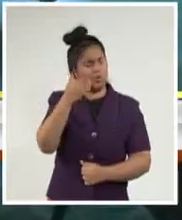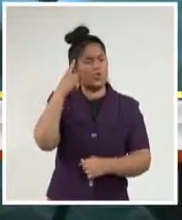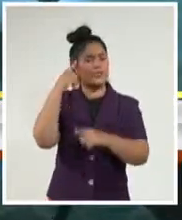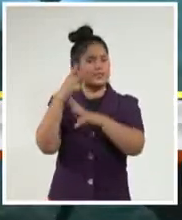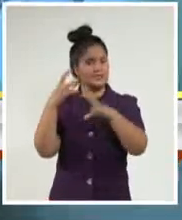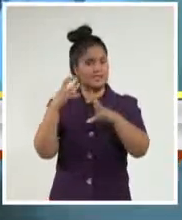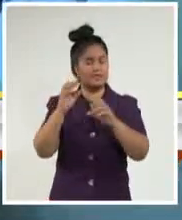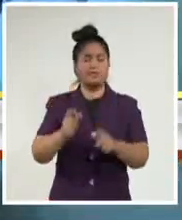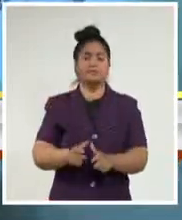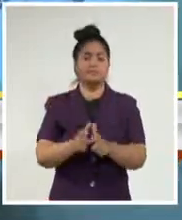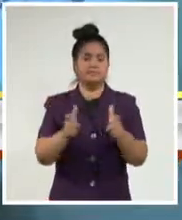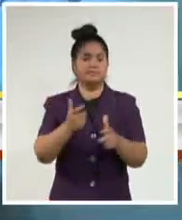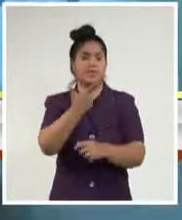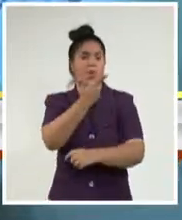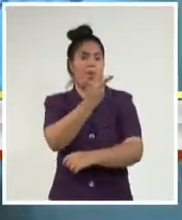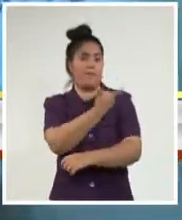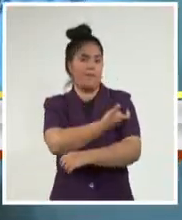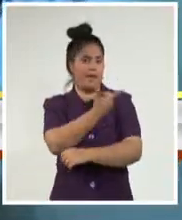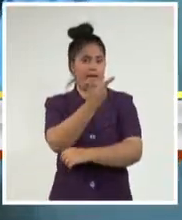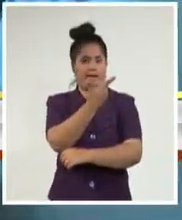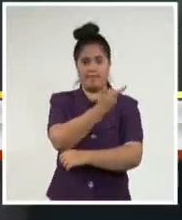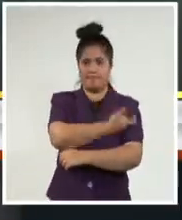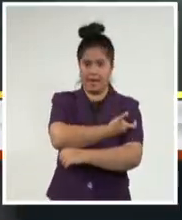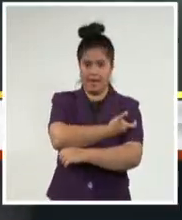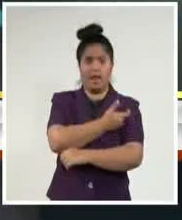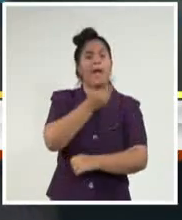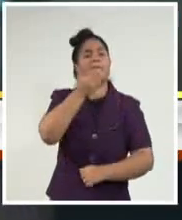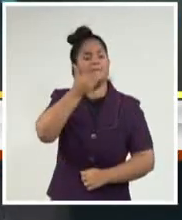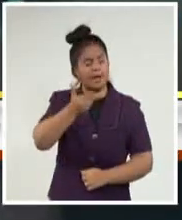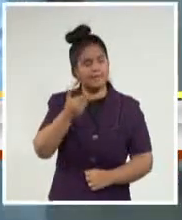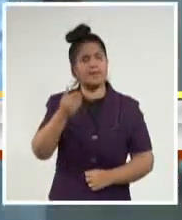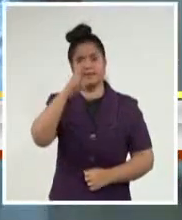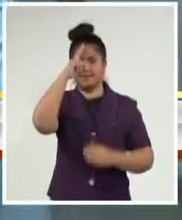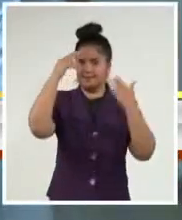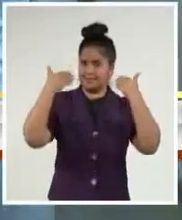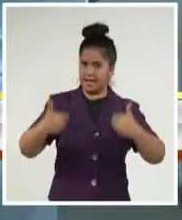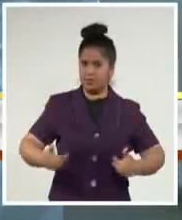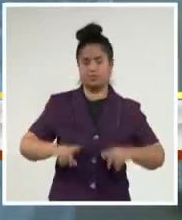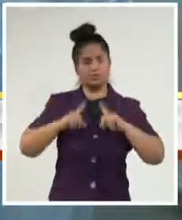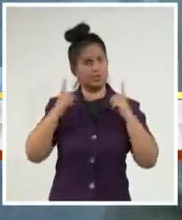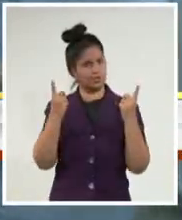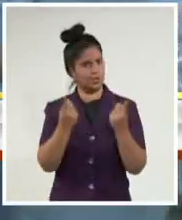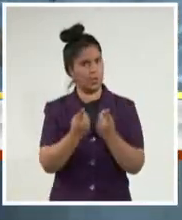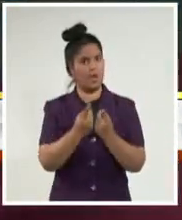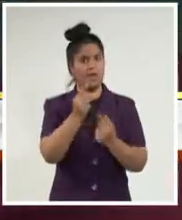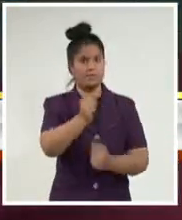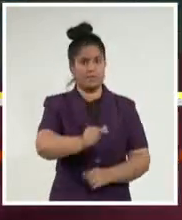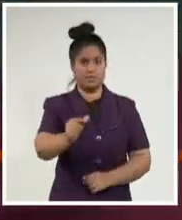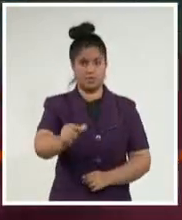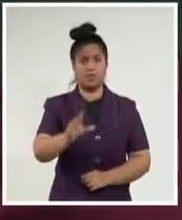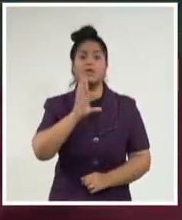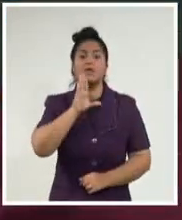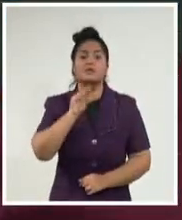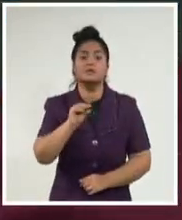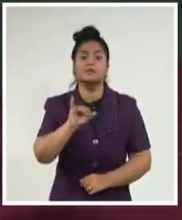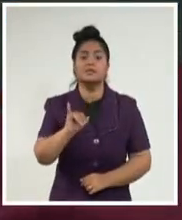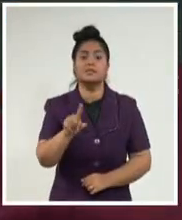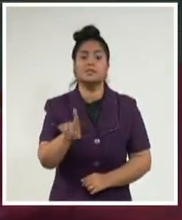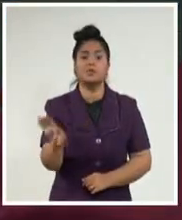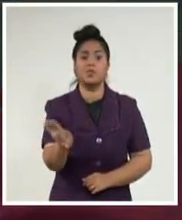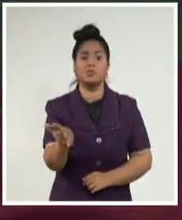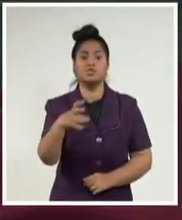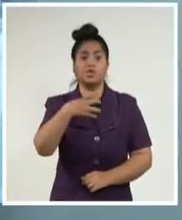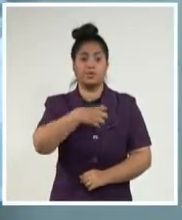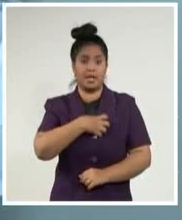inmunizantes propios. La información de la web indica que el 61,5% de la población del planeta recibió al menos